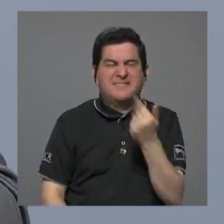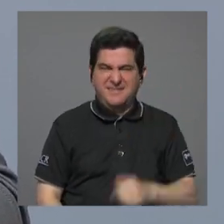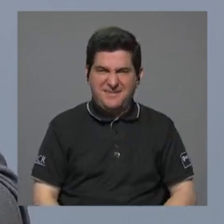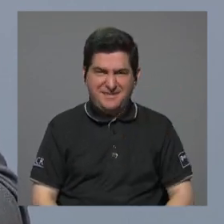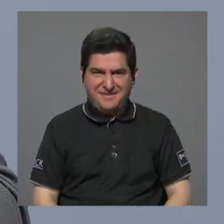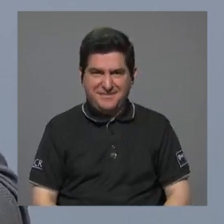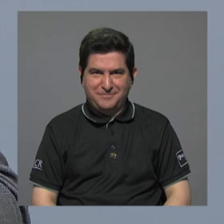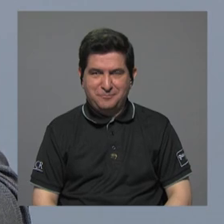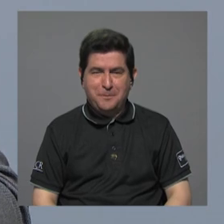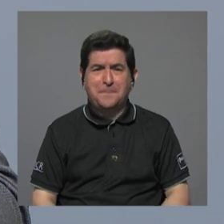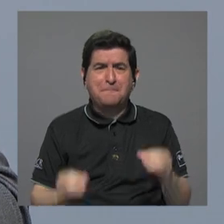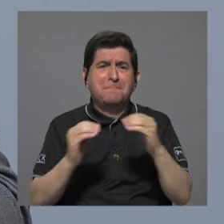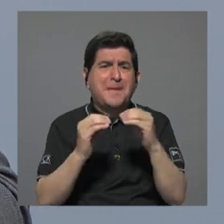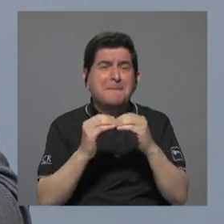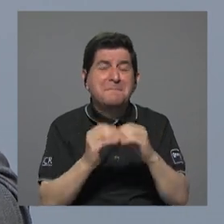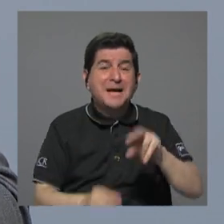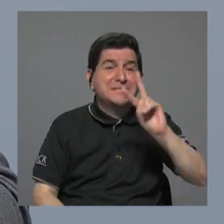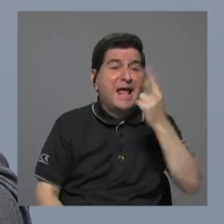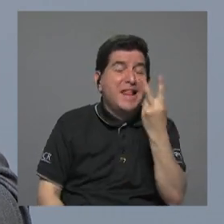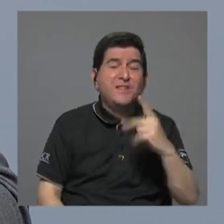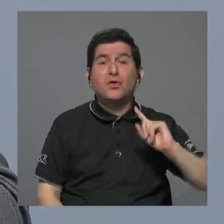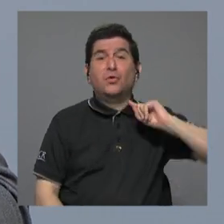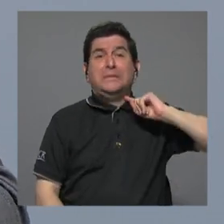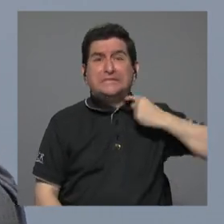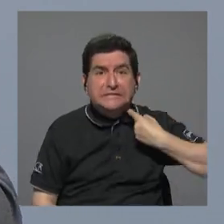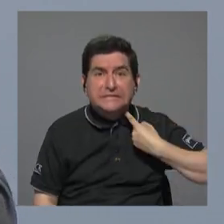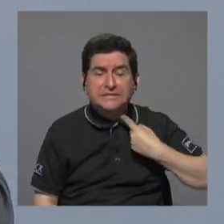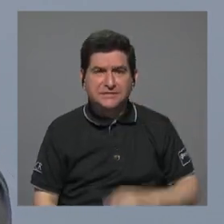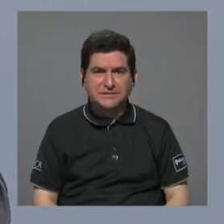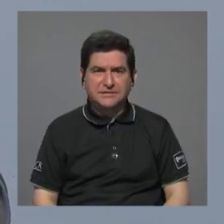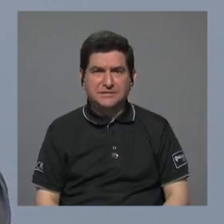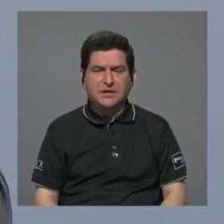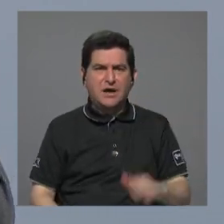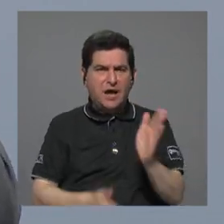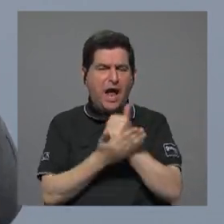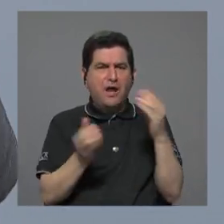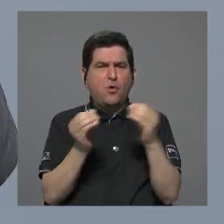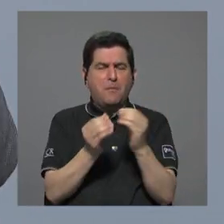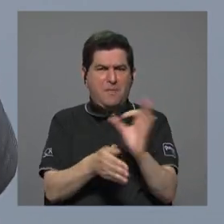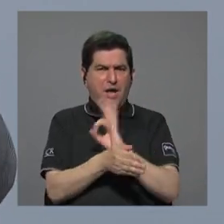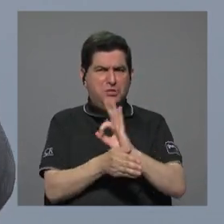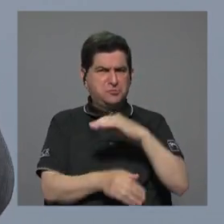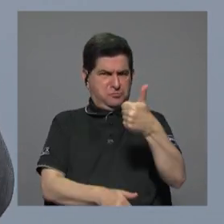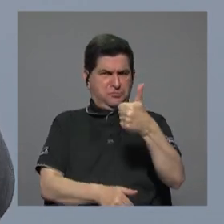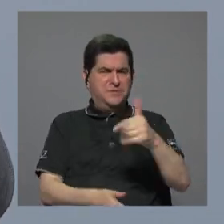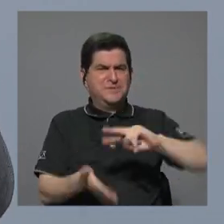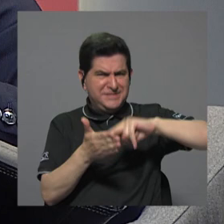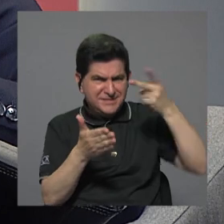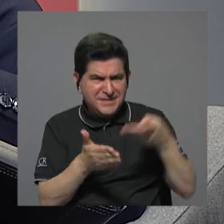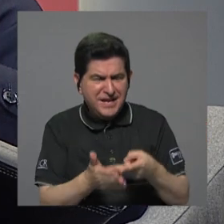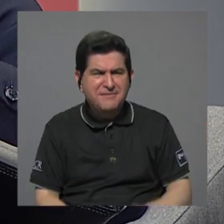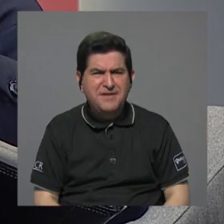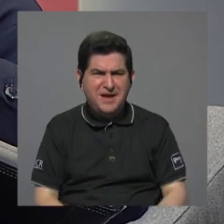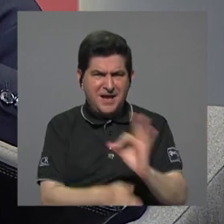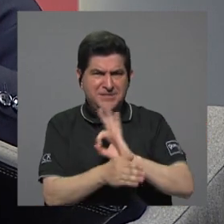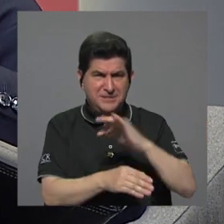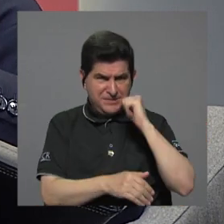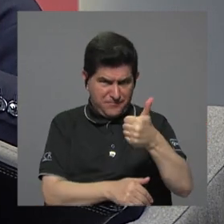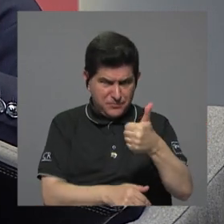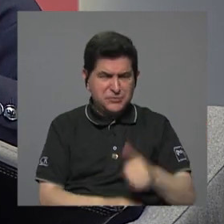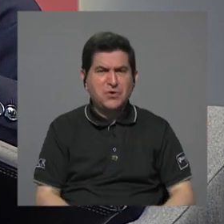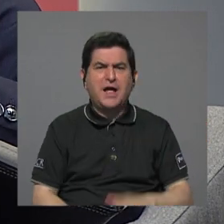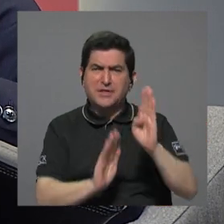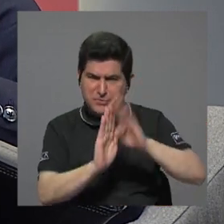es más del doble de caro si algo es más eficiente quiere decir que la eficiencia es más